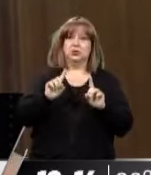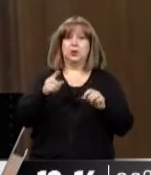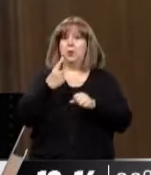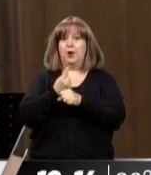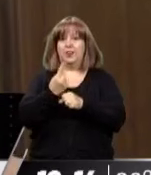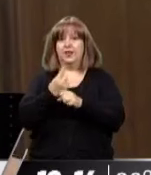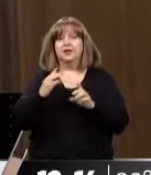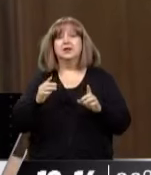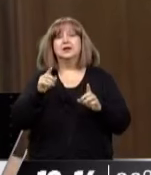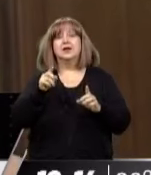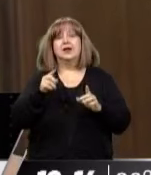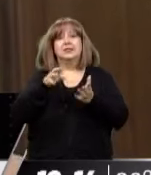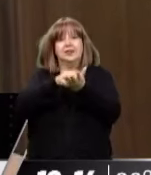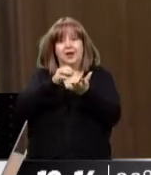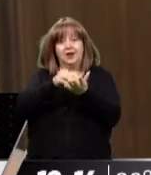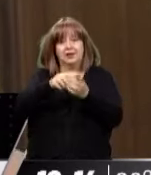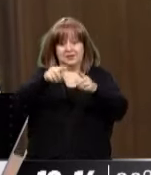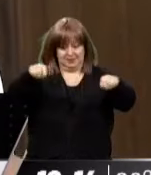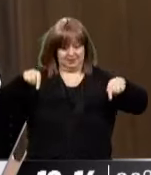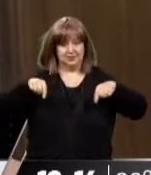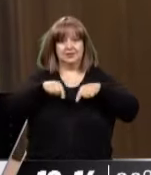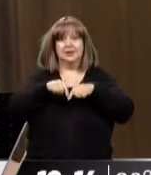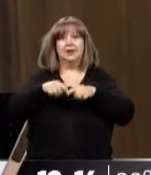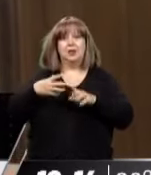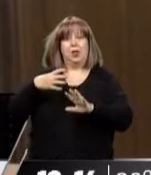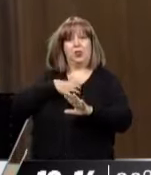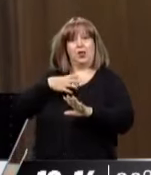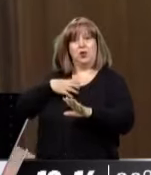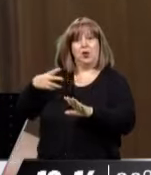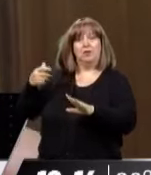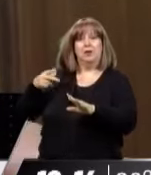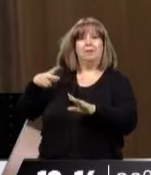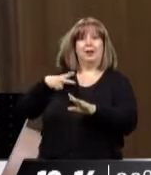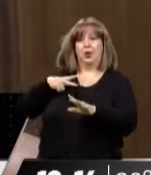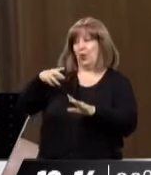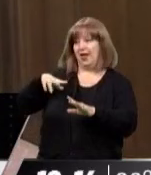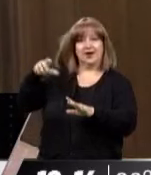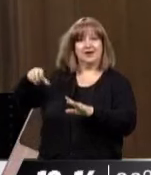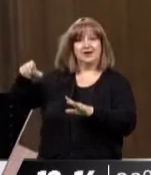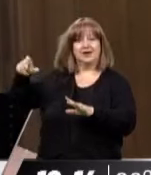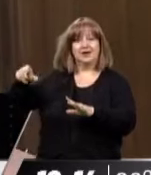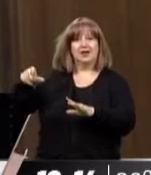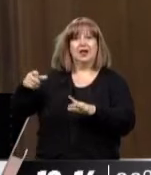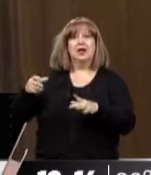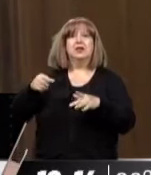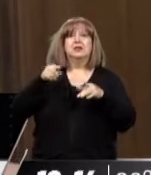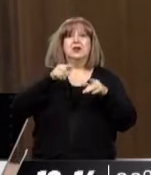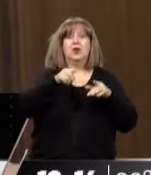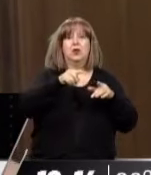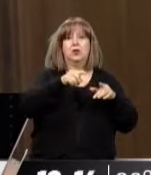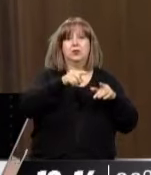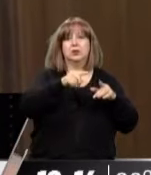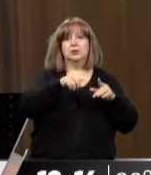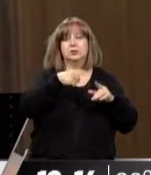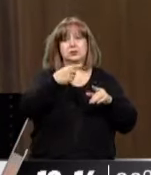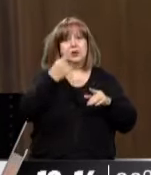que tiene que ver con estas tierras, en relación entre los particulares y estas comunidades, ha